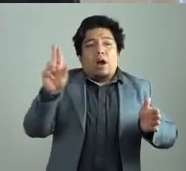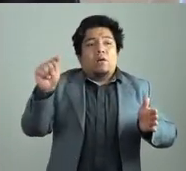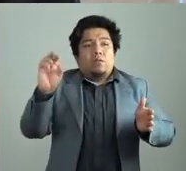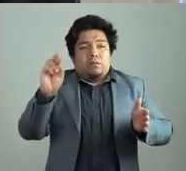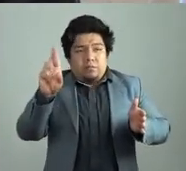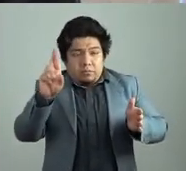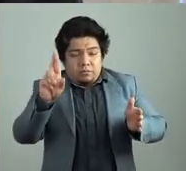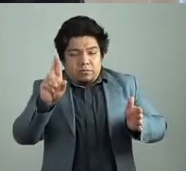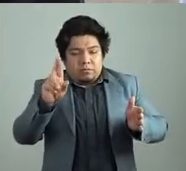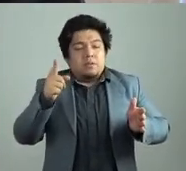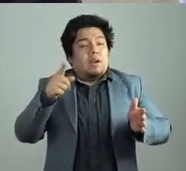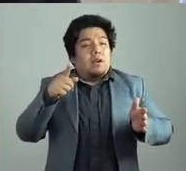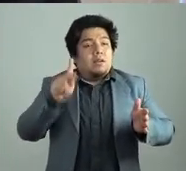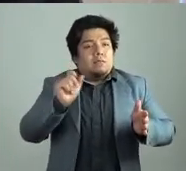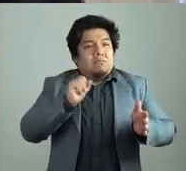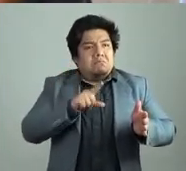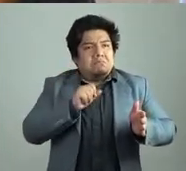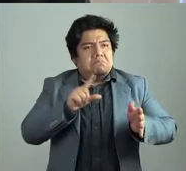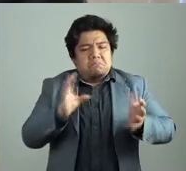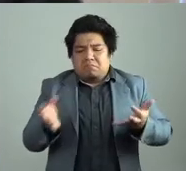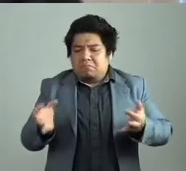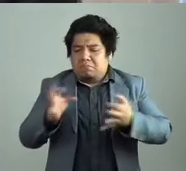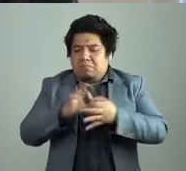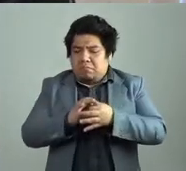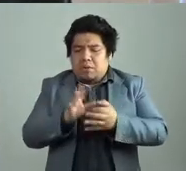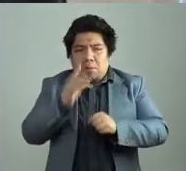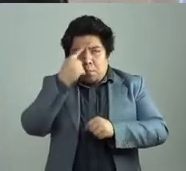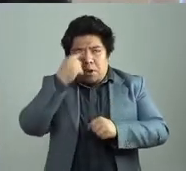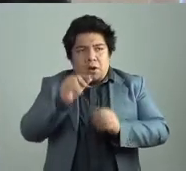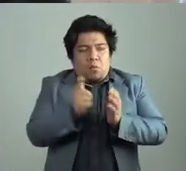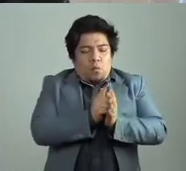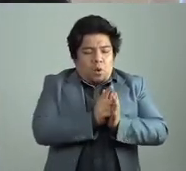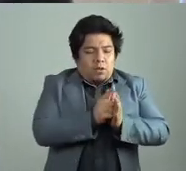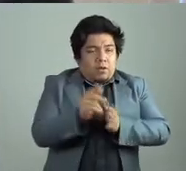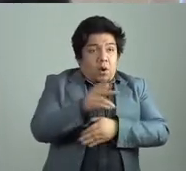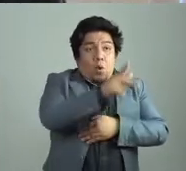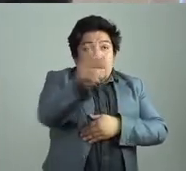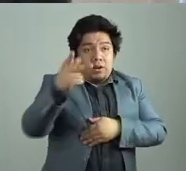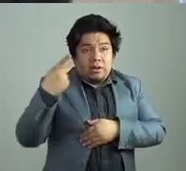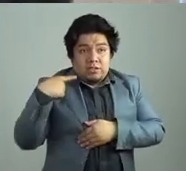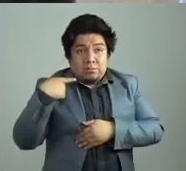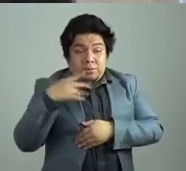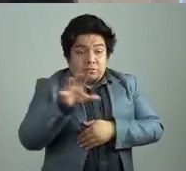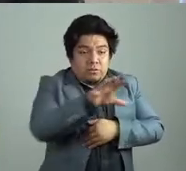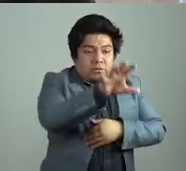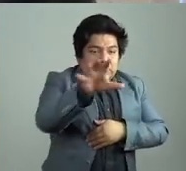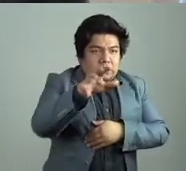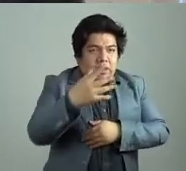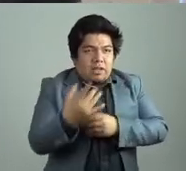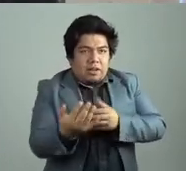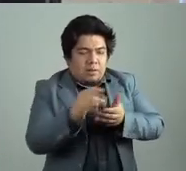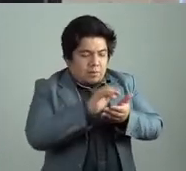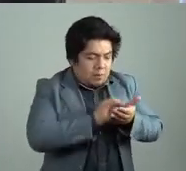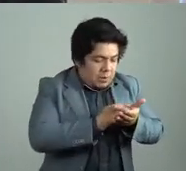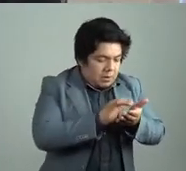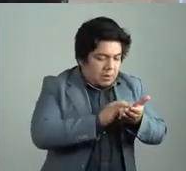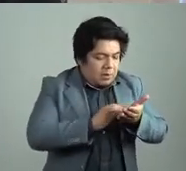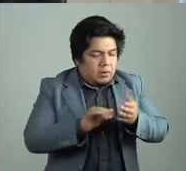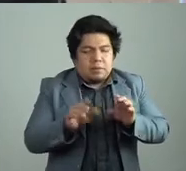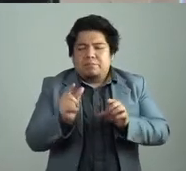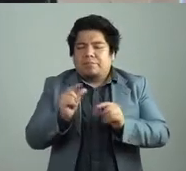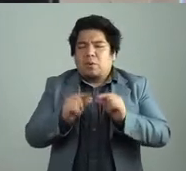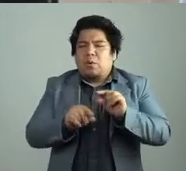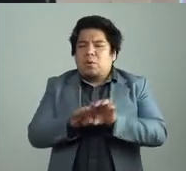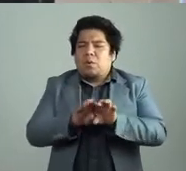coincide con lo que yo busco de un lector, ¿no? Que un lector tenga otro tiempo, ¿no? Cuando alguien